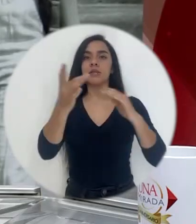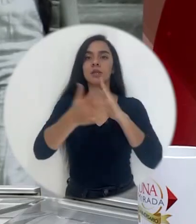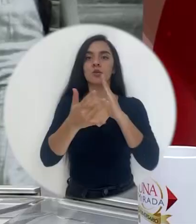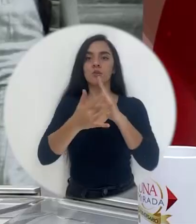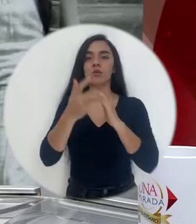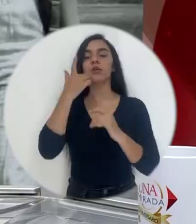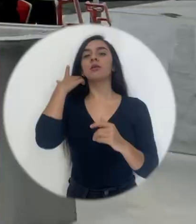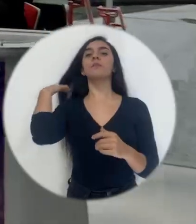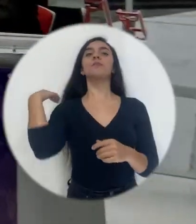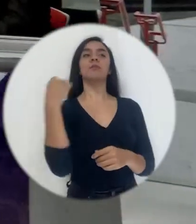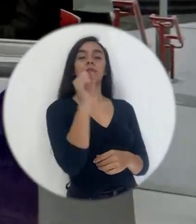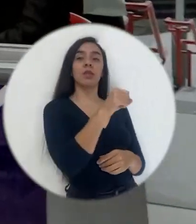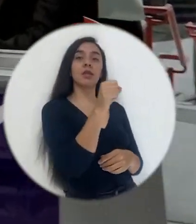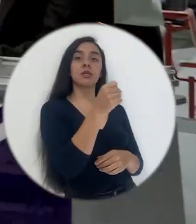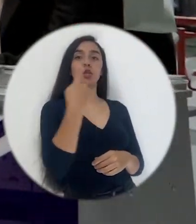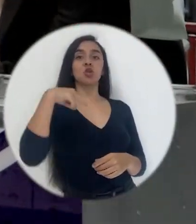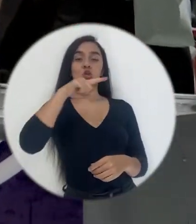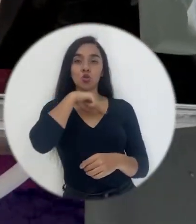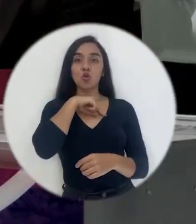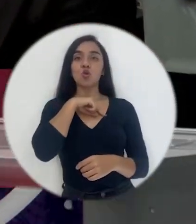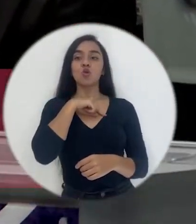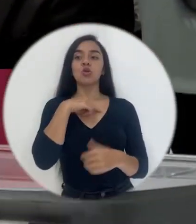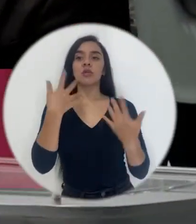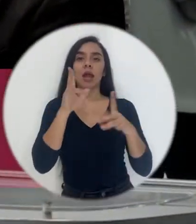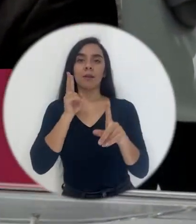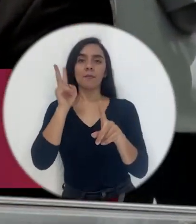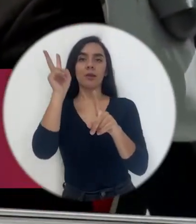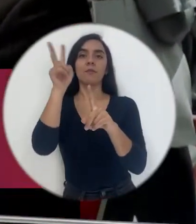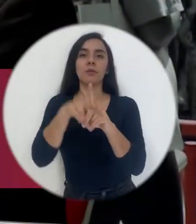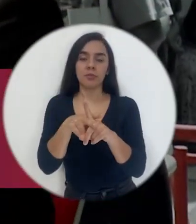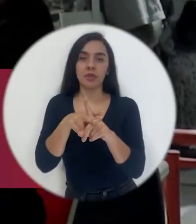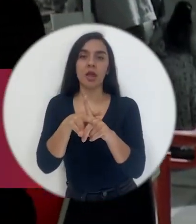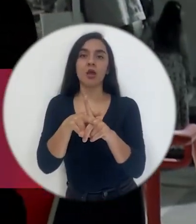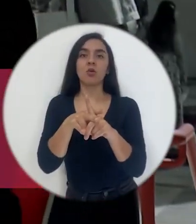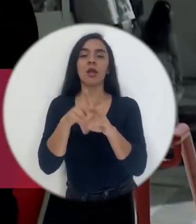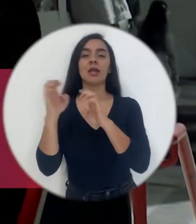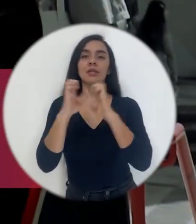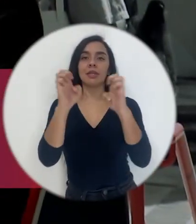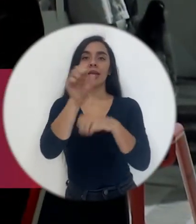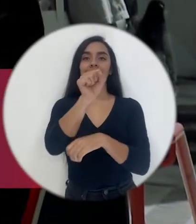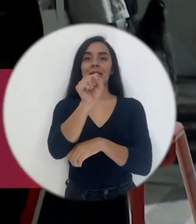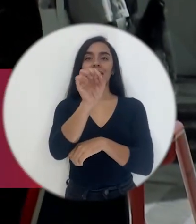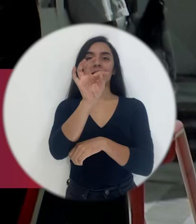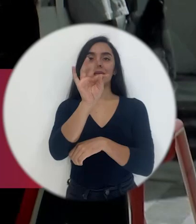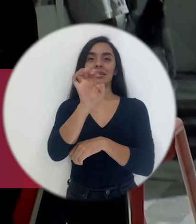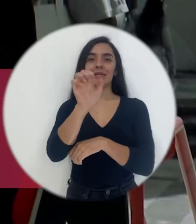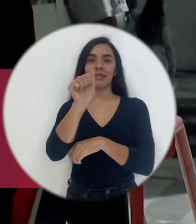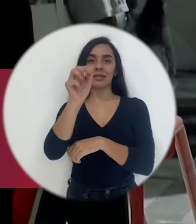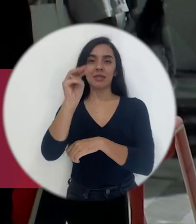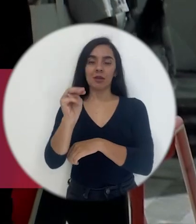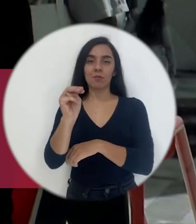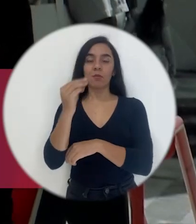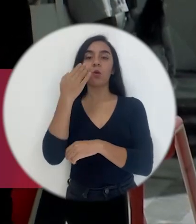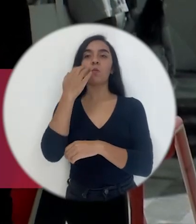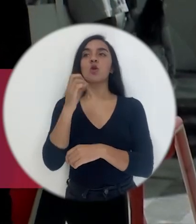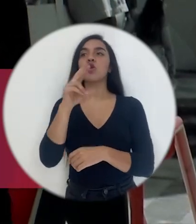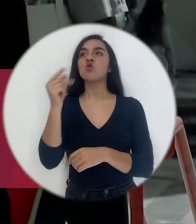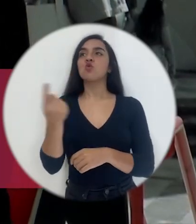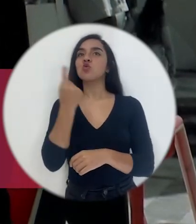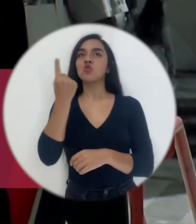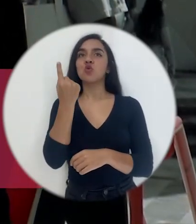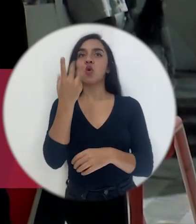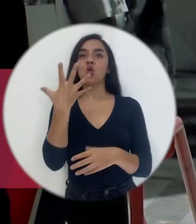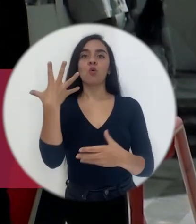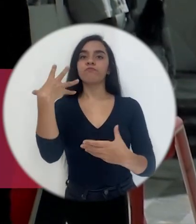en el Ministerio de Educación Pública tenemos, hemos implementado una estrategia que se llama la estrategia STEAM porque no solo incorporamos las